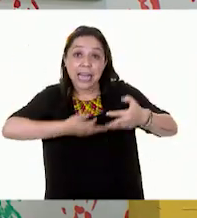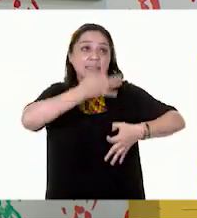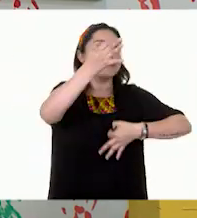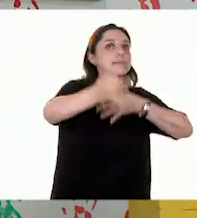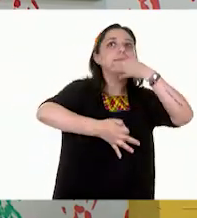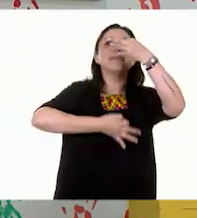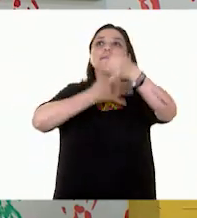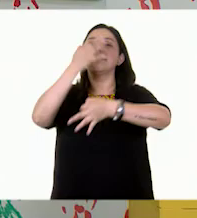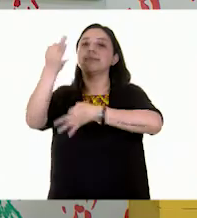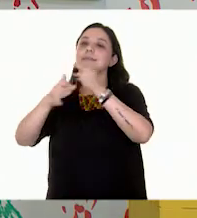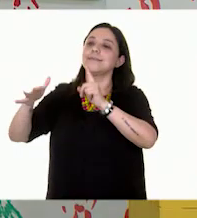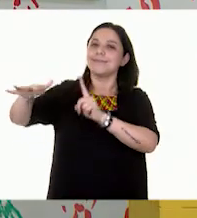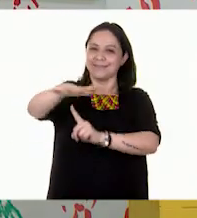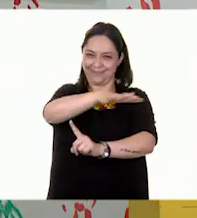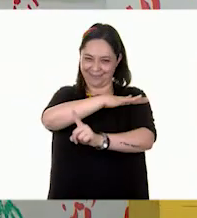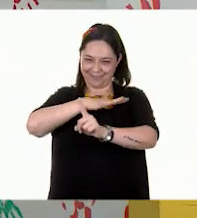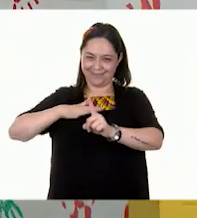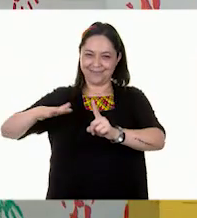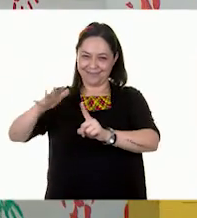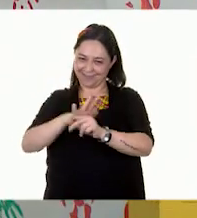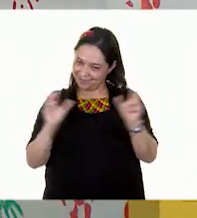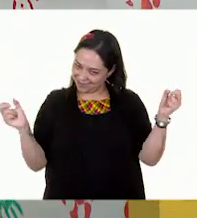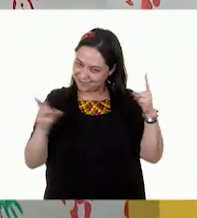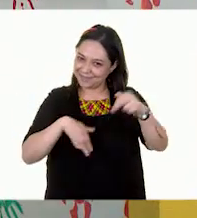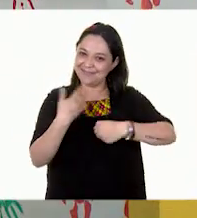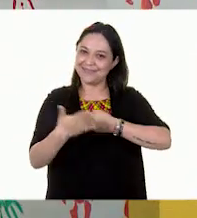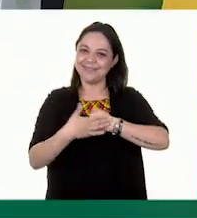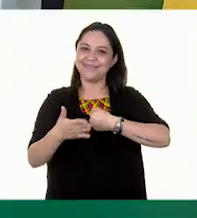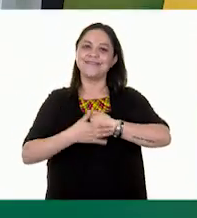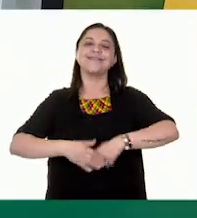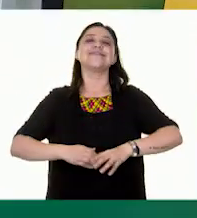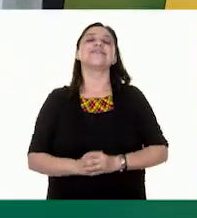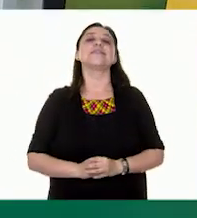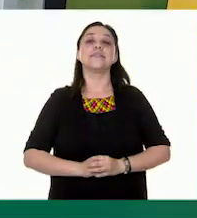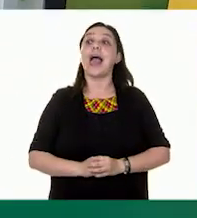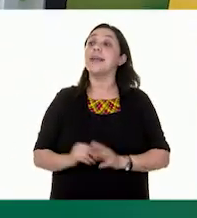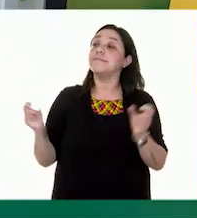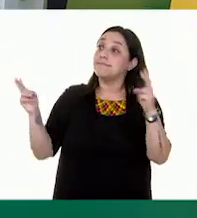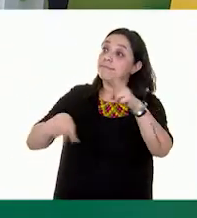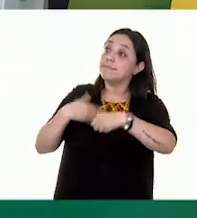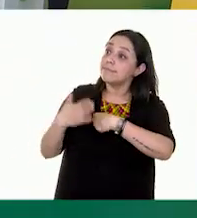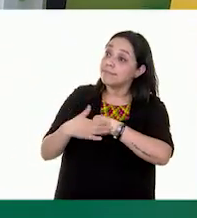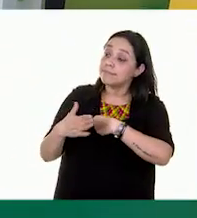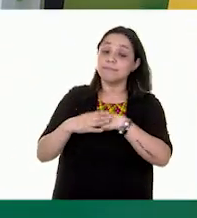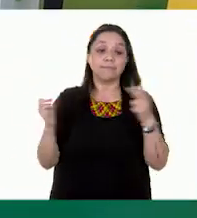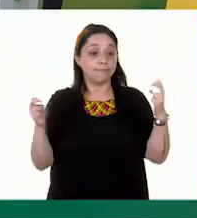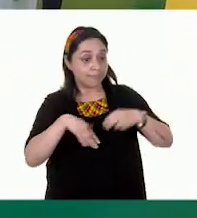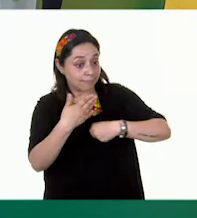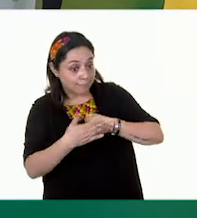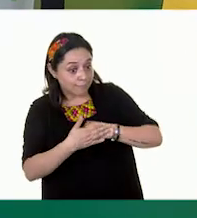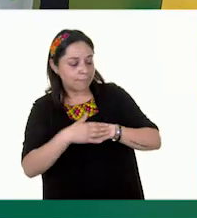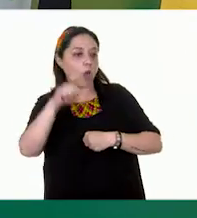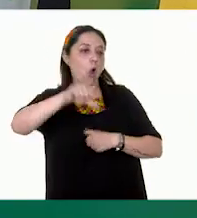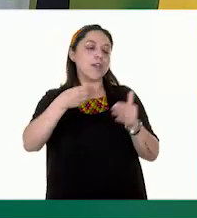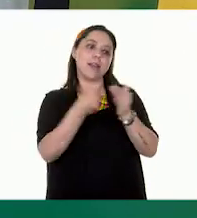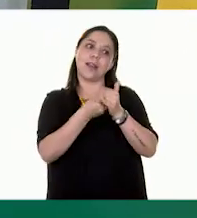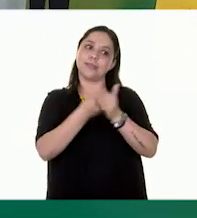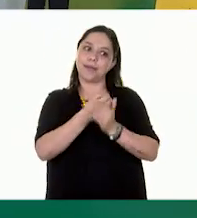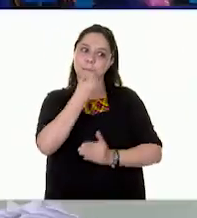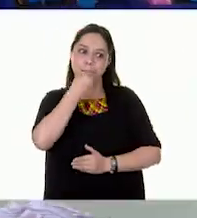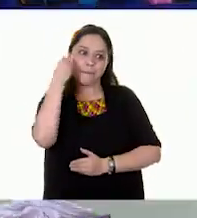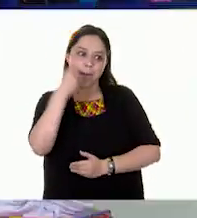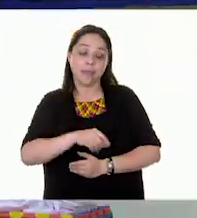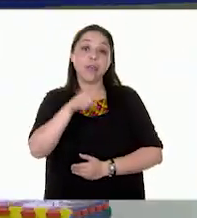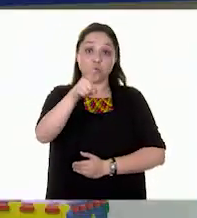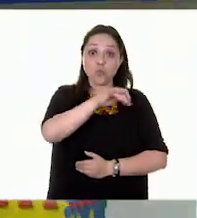ambiental. ¡Muy bien! ¡Hasta pronto! Nos vemos pronto, Gloria, maestrale. ¡Qué excelente clase nos dieron! Y para ti, si te es